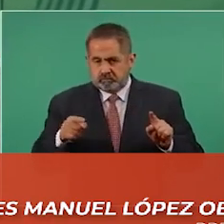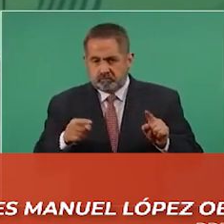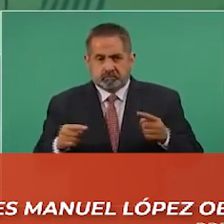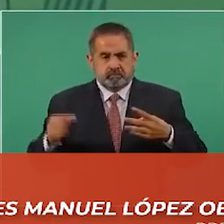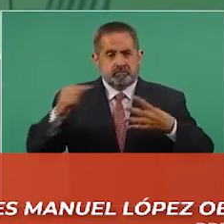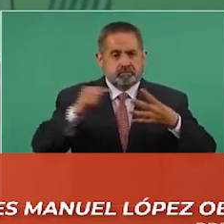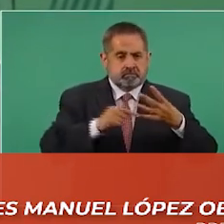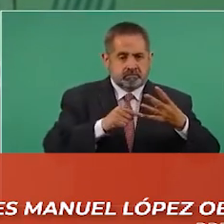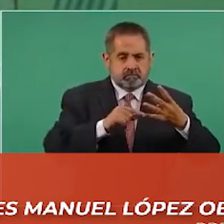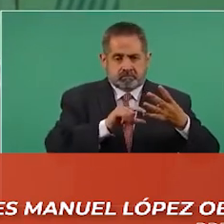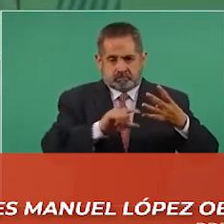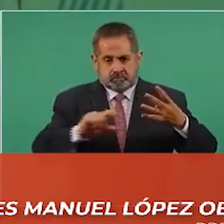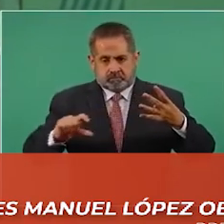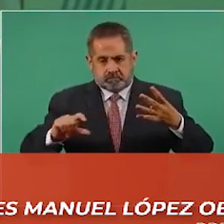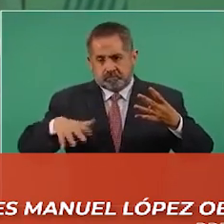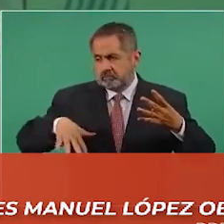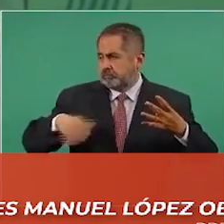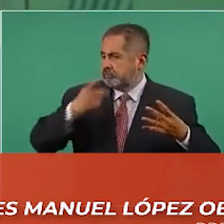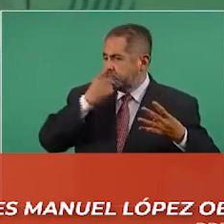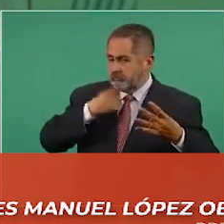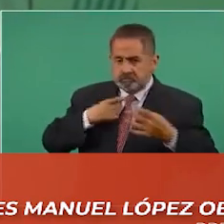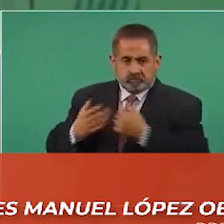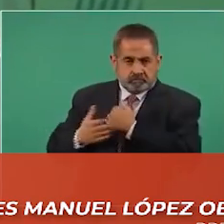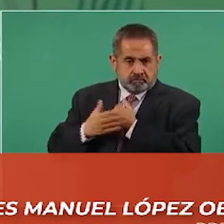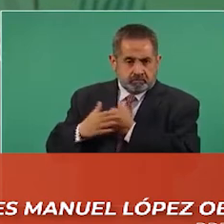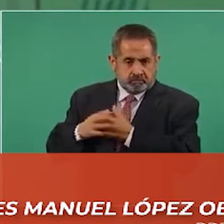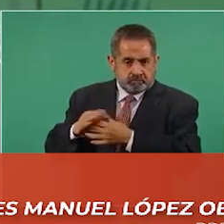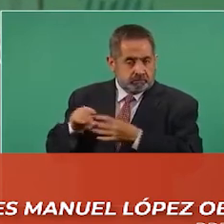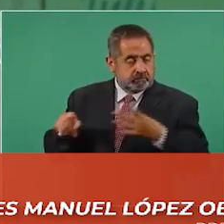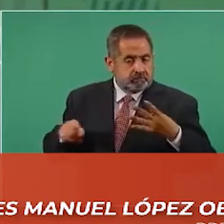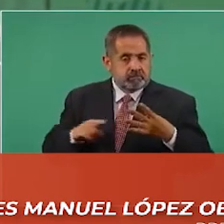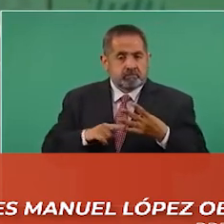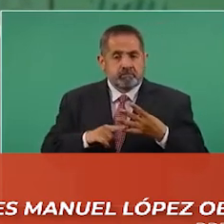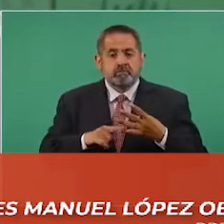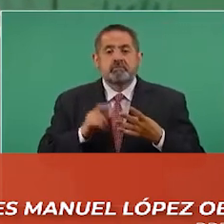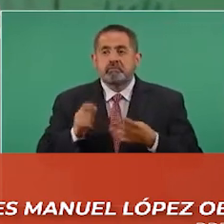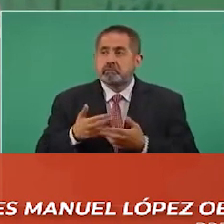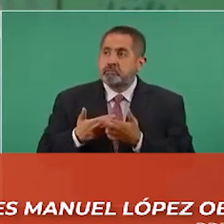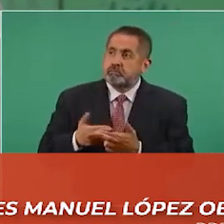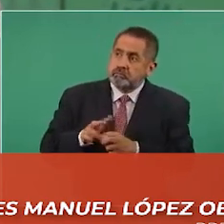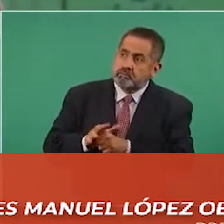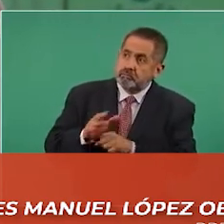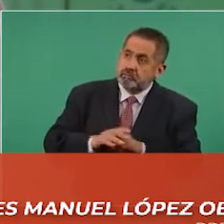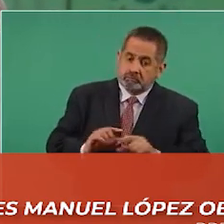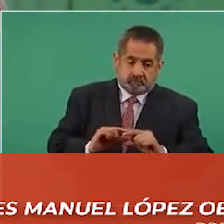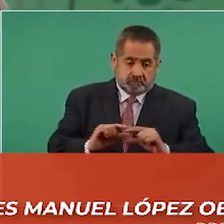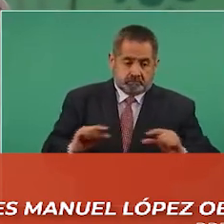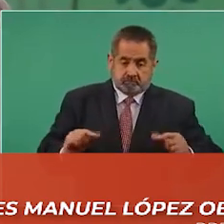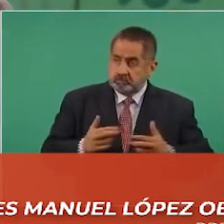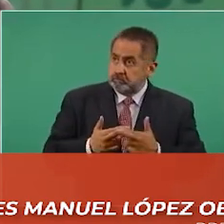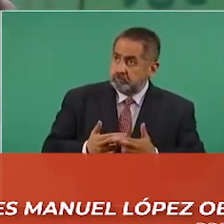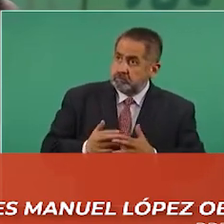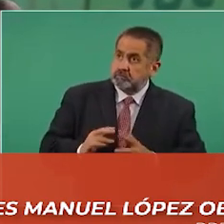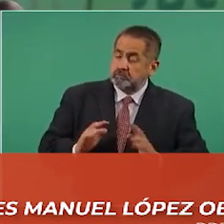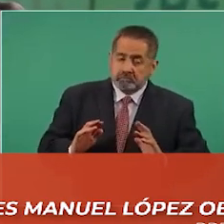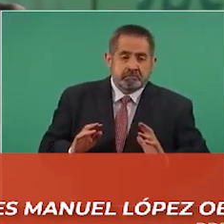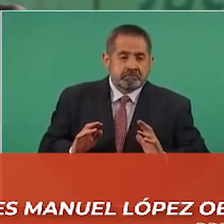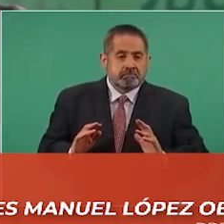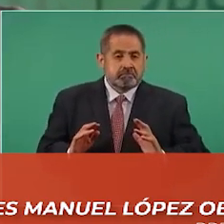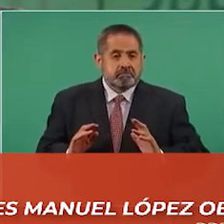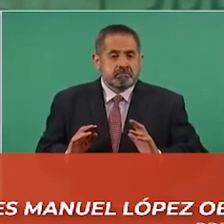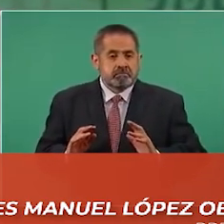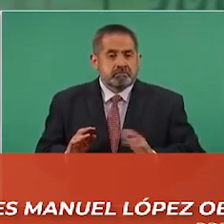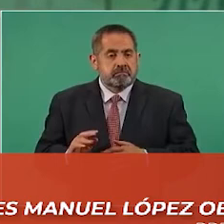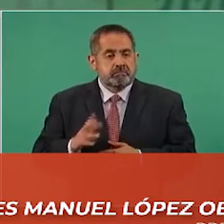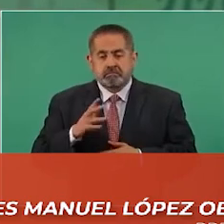de acuerdo a lo que aquí se informó de disponibilidad de vacunas, queremos